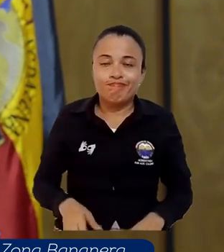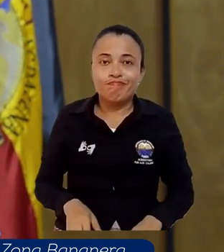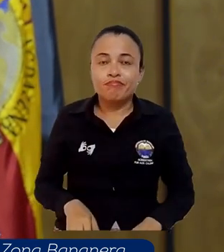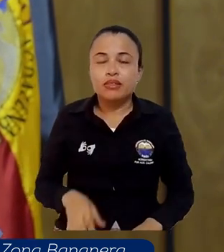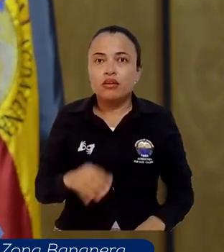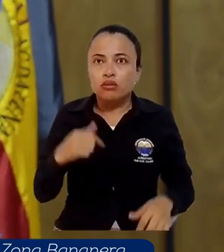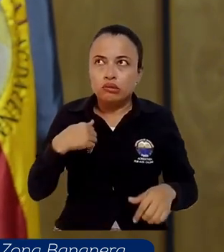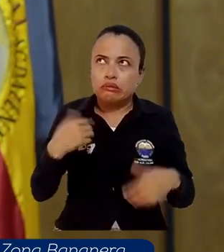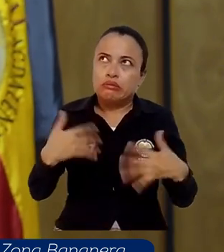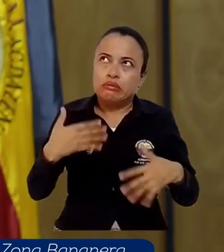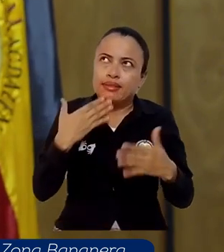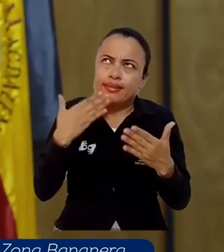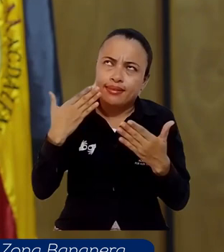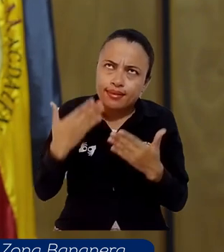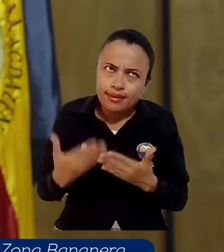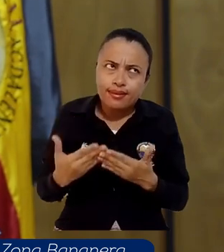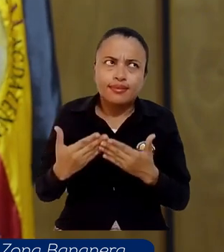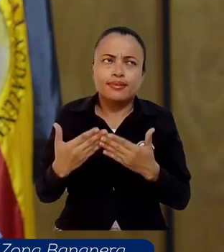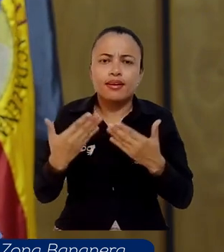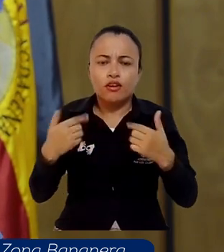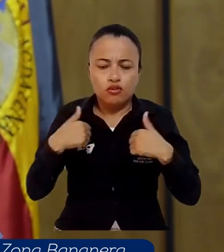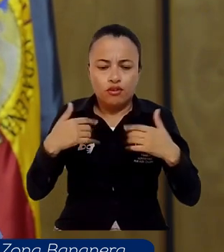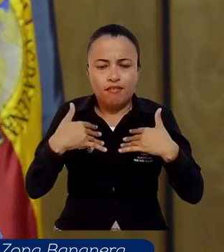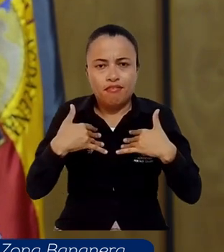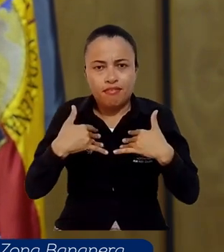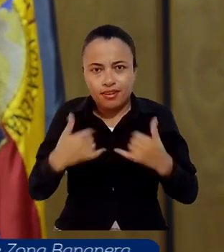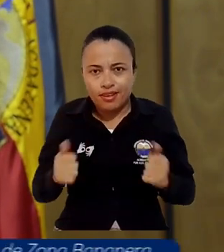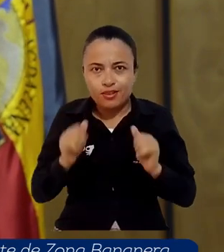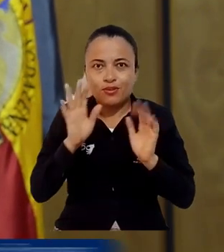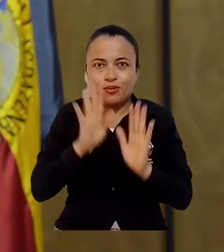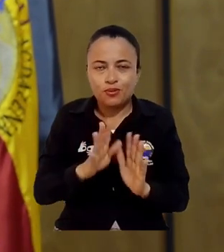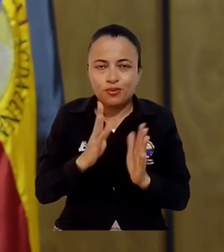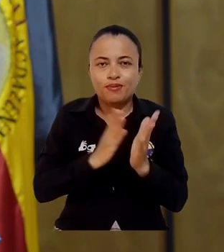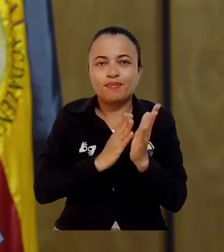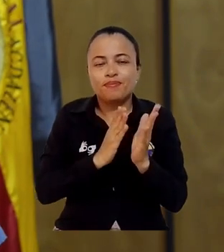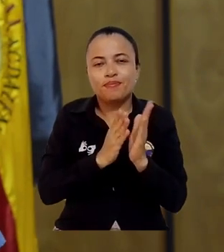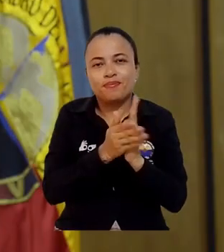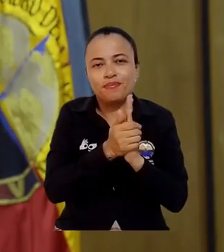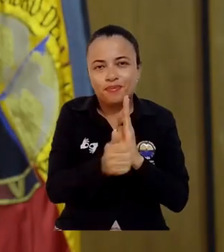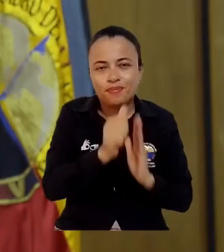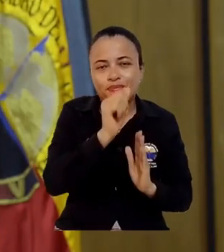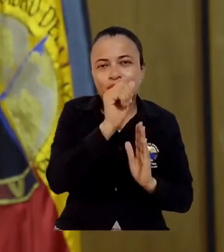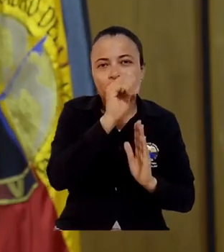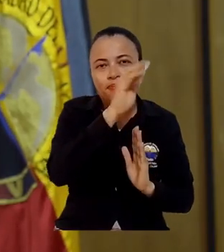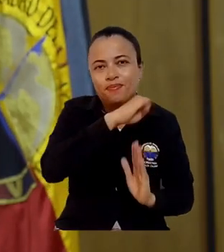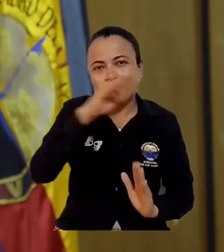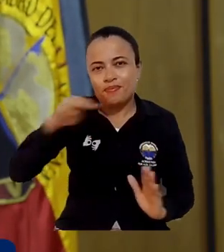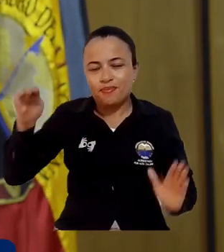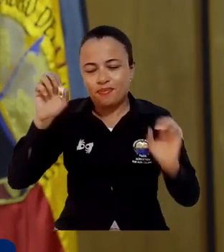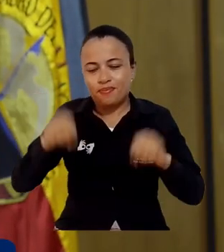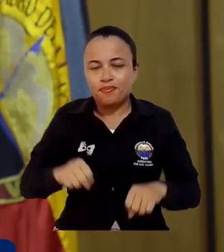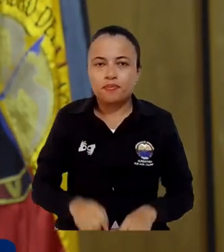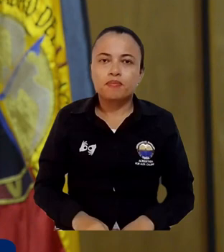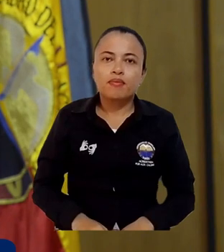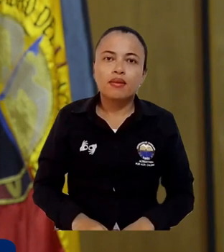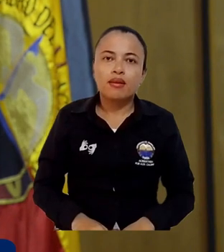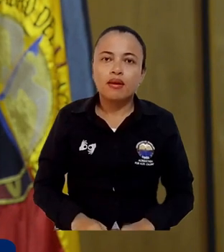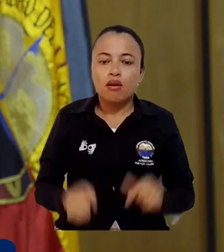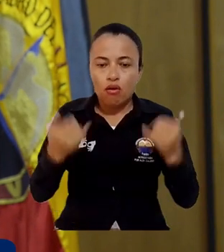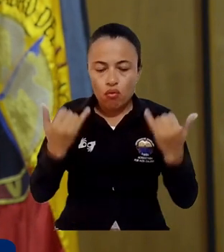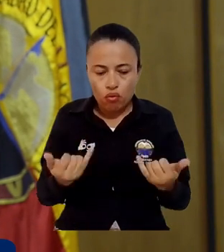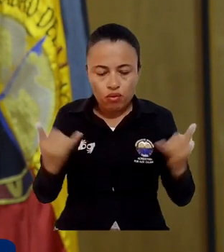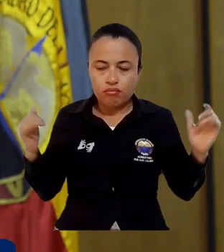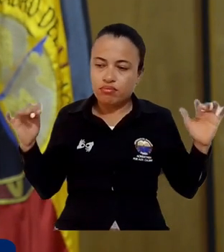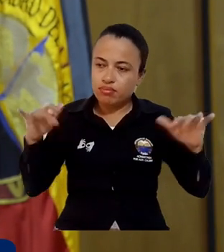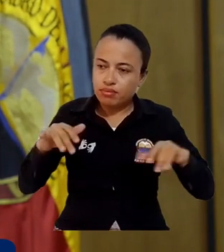y me encuentro pues feliz de pertenecer al programa de Talento Magdalena. Esta ceremonia se convierte en un